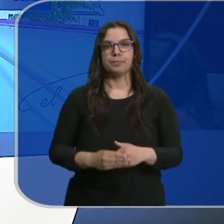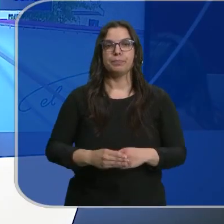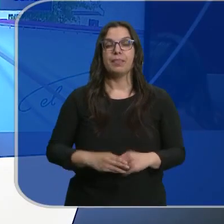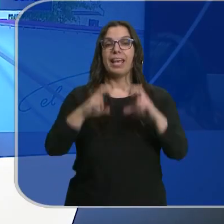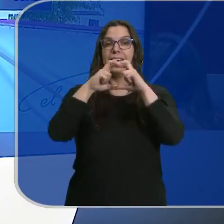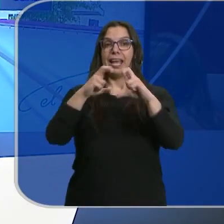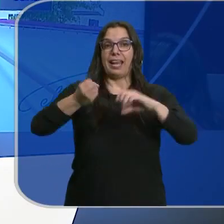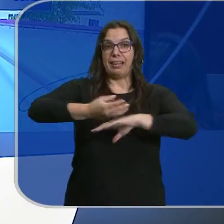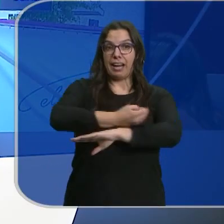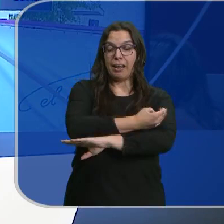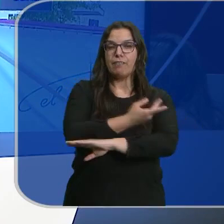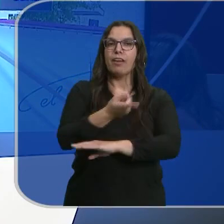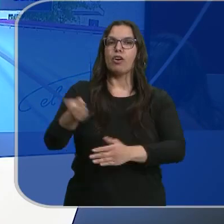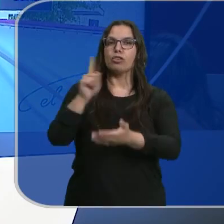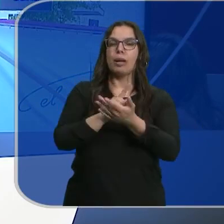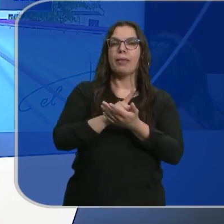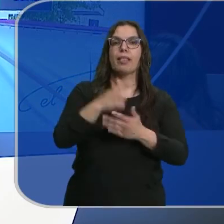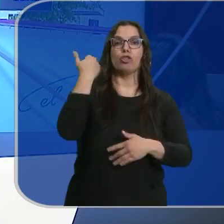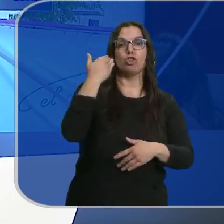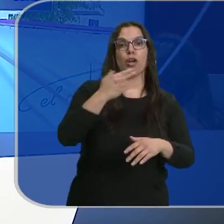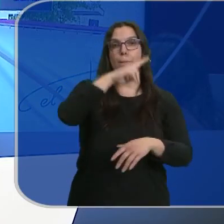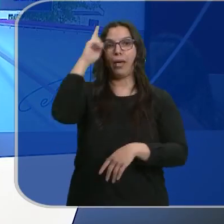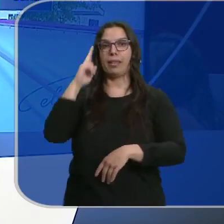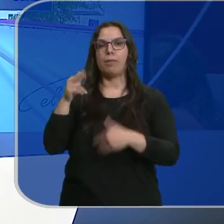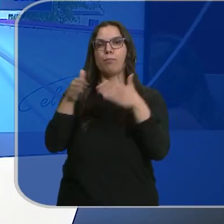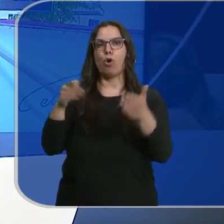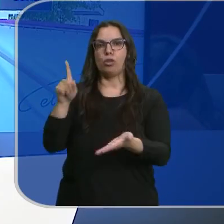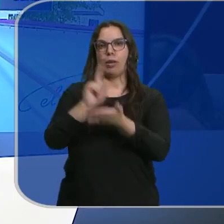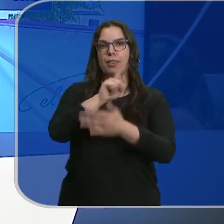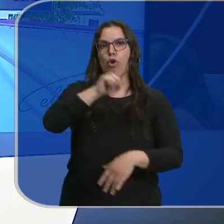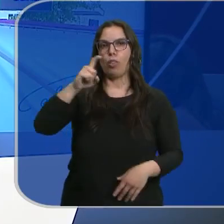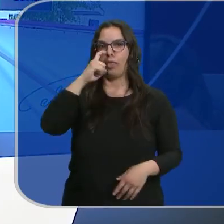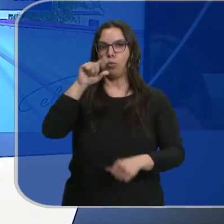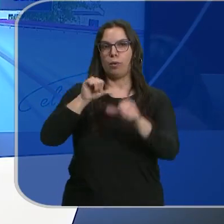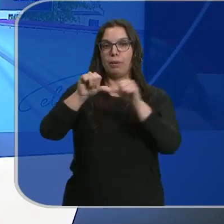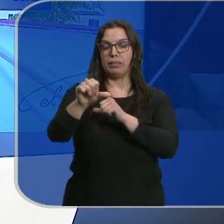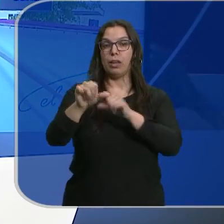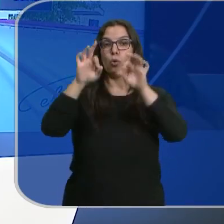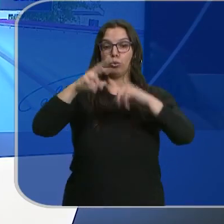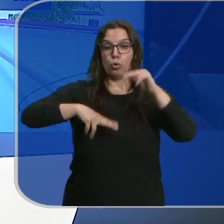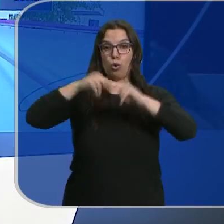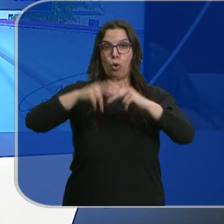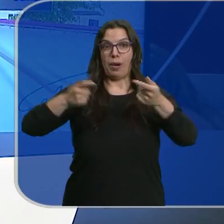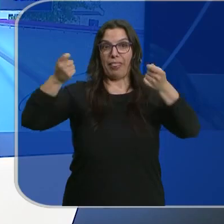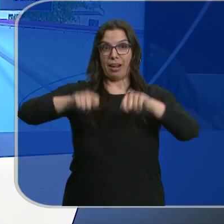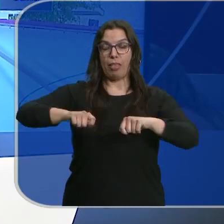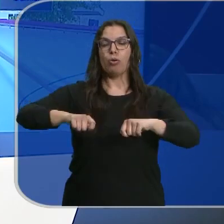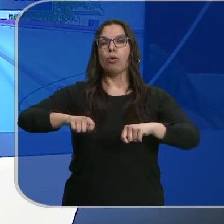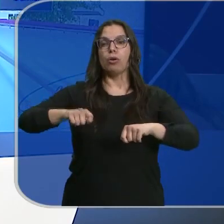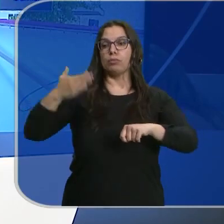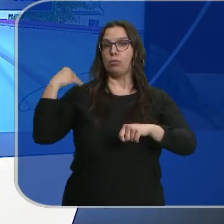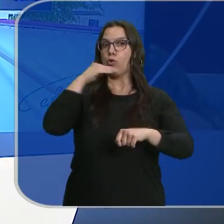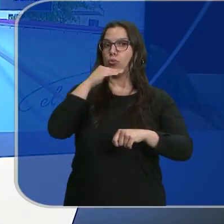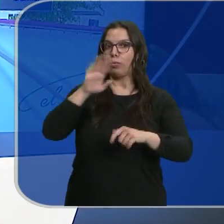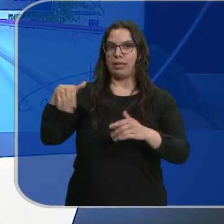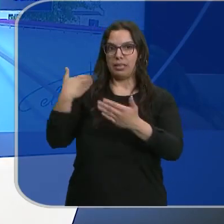Renfe recupera el servicio en la línea de tren entre Soria y Madrid. Será a partir del próximo 11 de junio. Lleva cerrado por obras en las vías desde